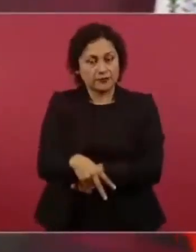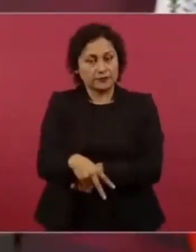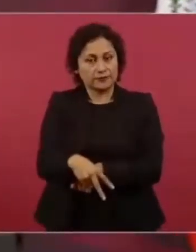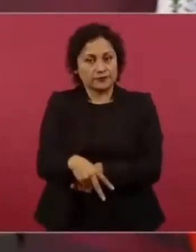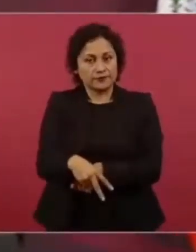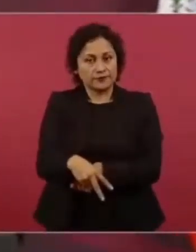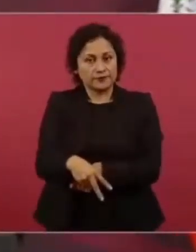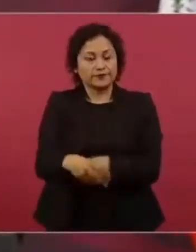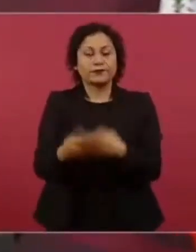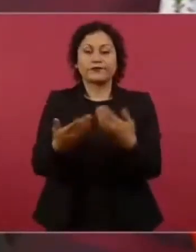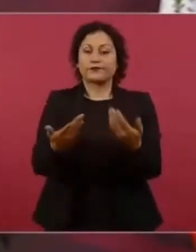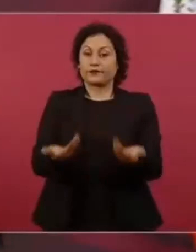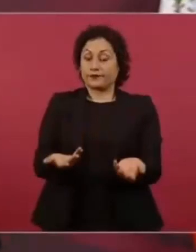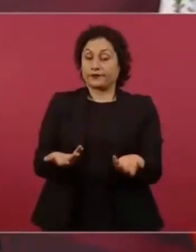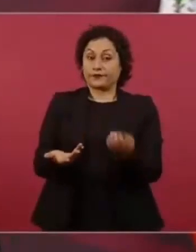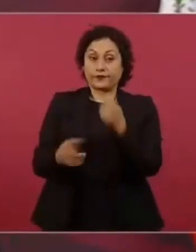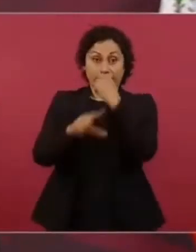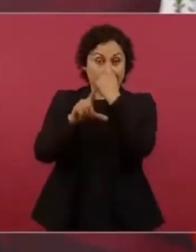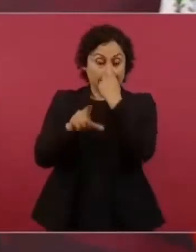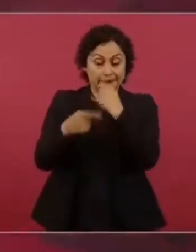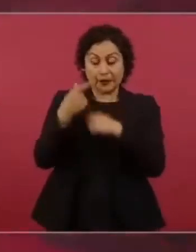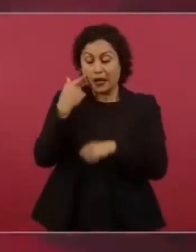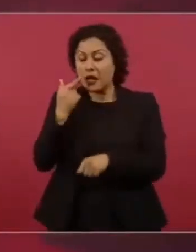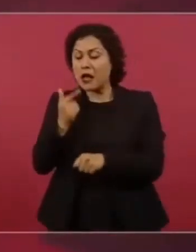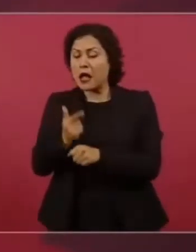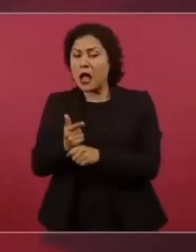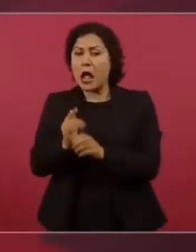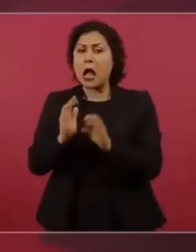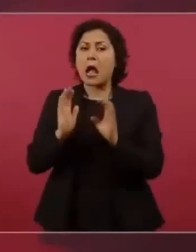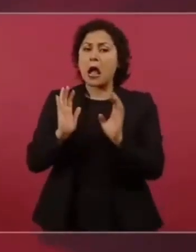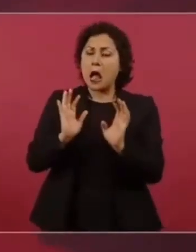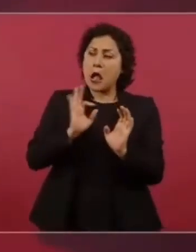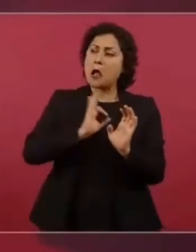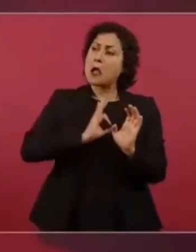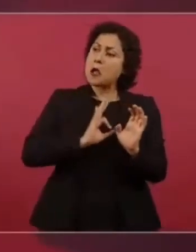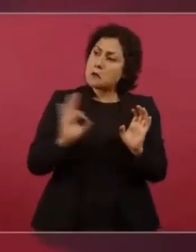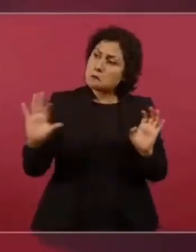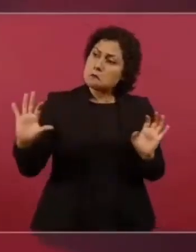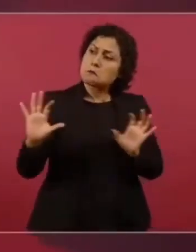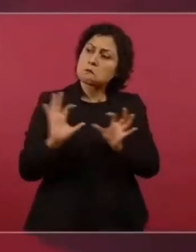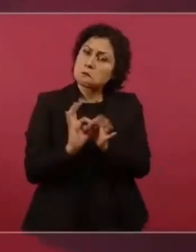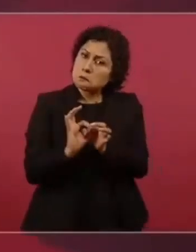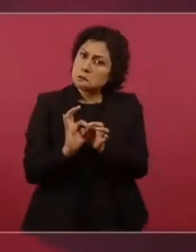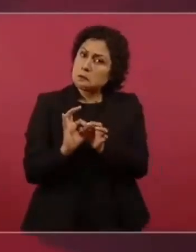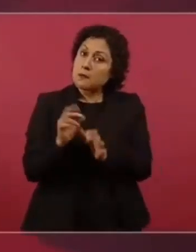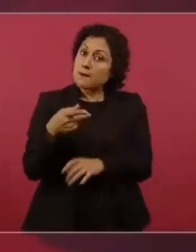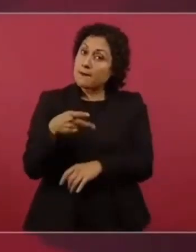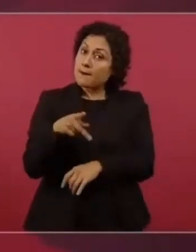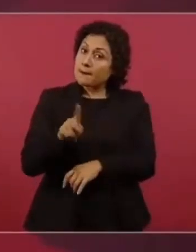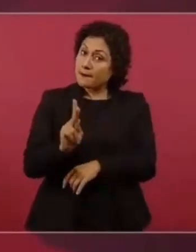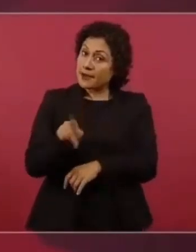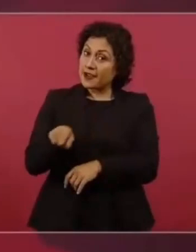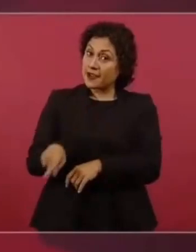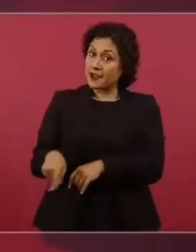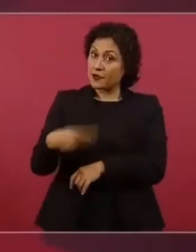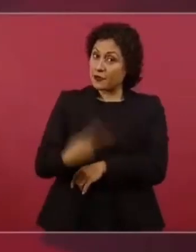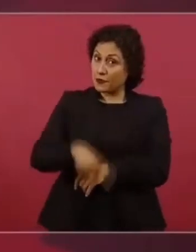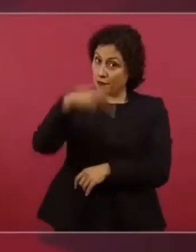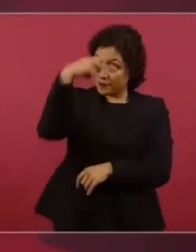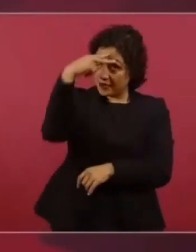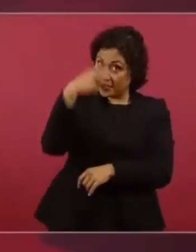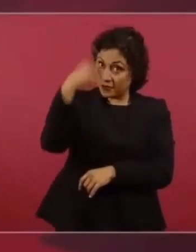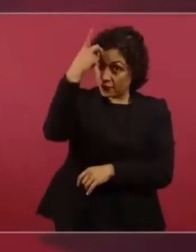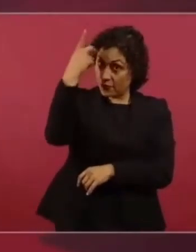es quien tiene más potencial, en este caso, el que tiene más petróleo.